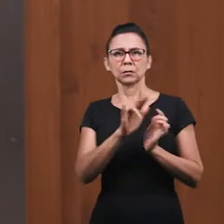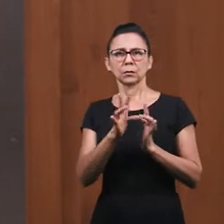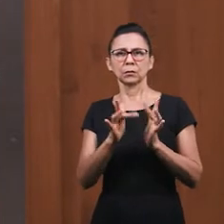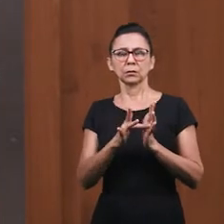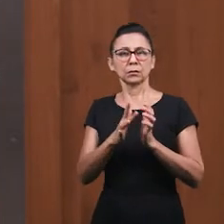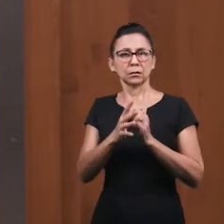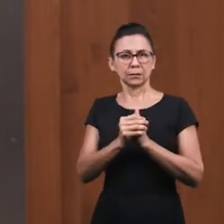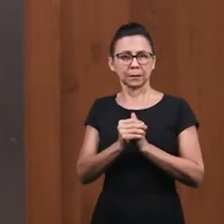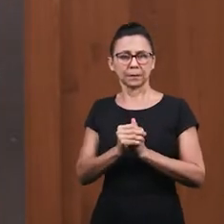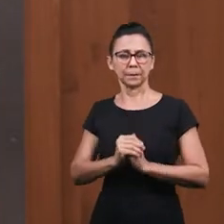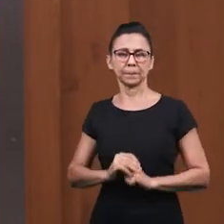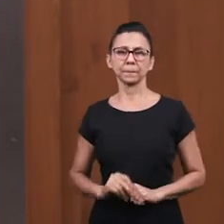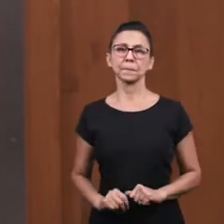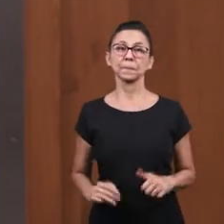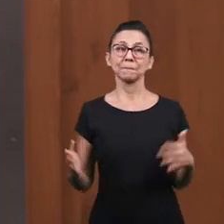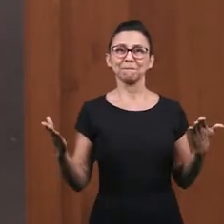Jesús.